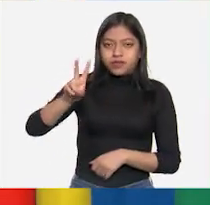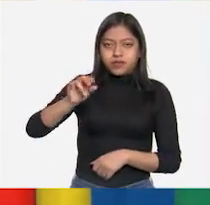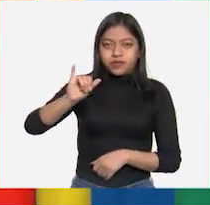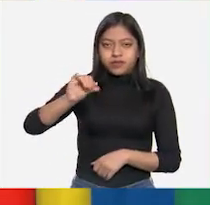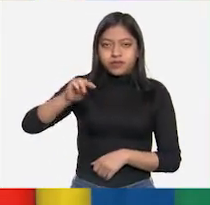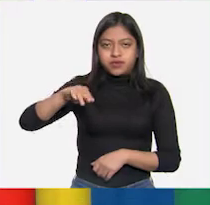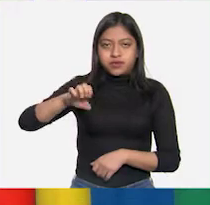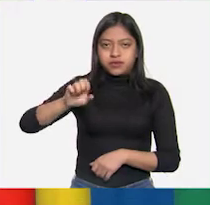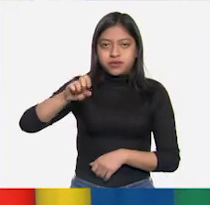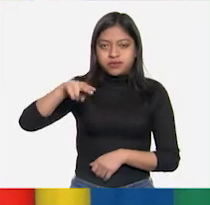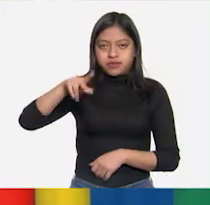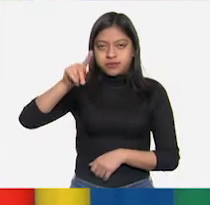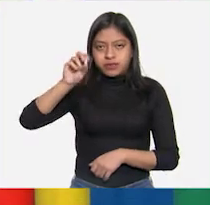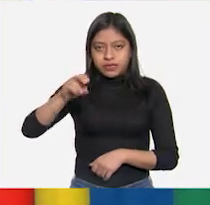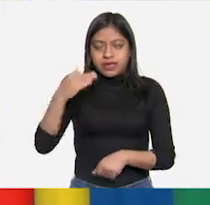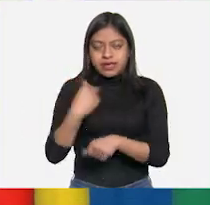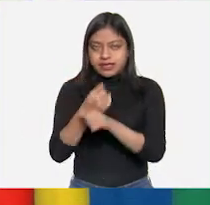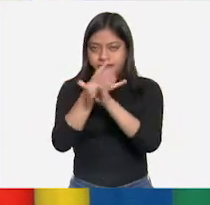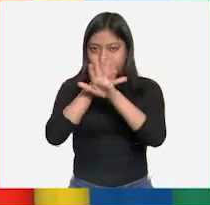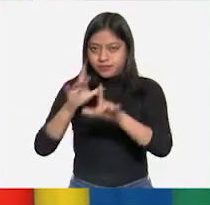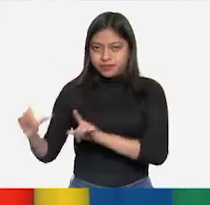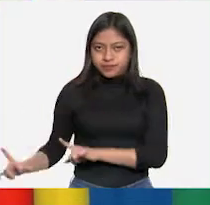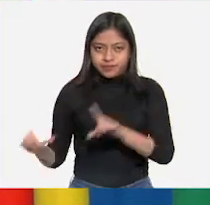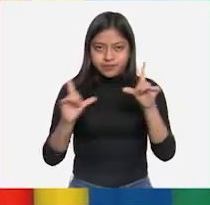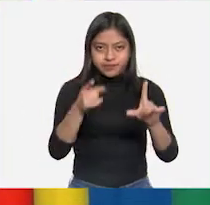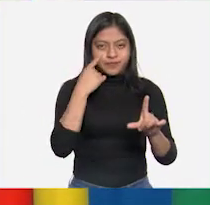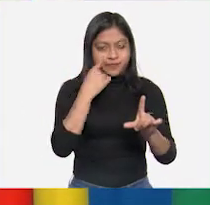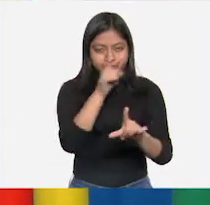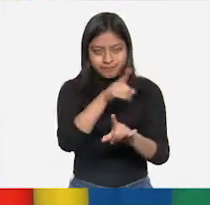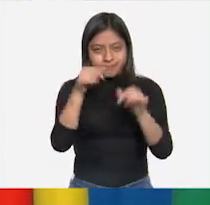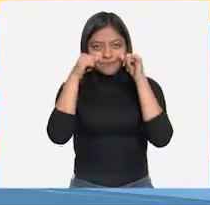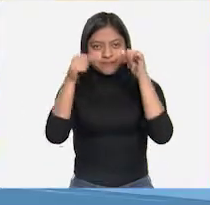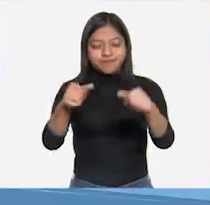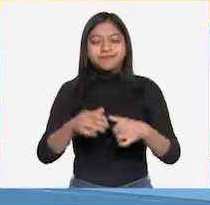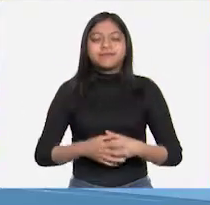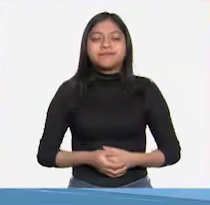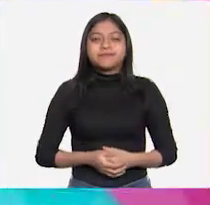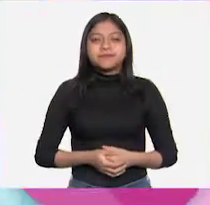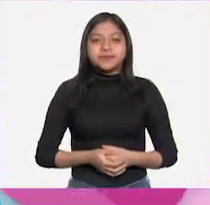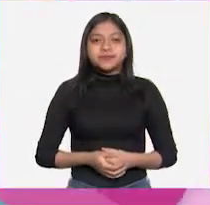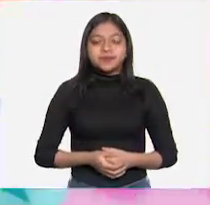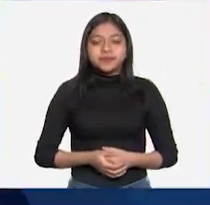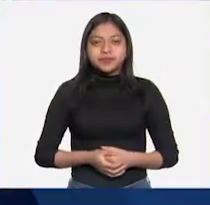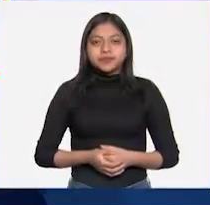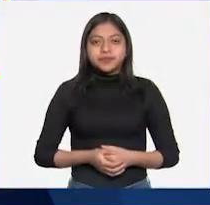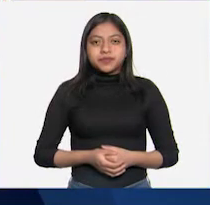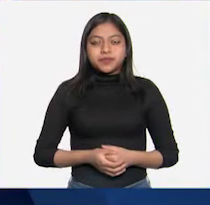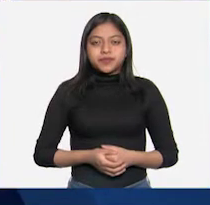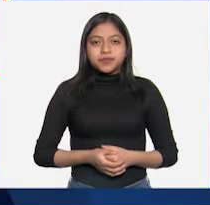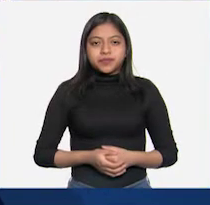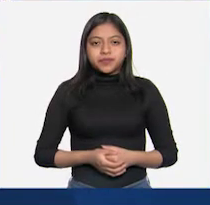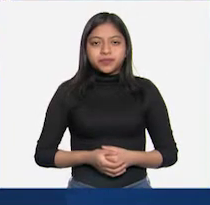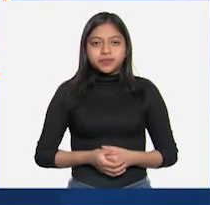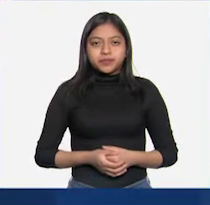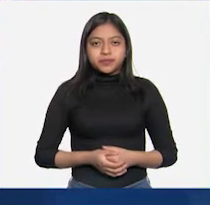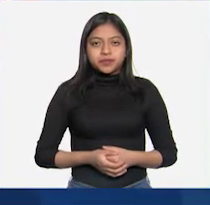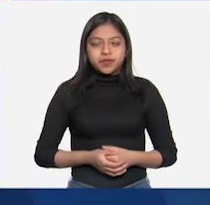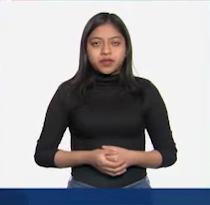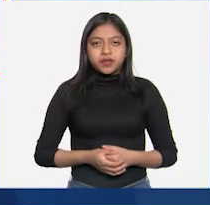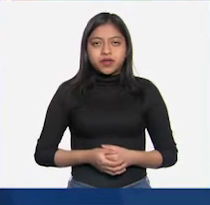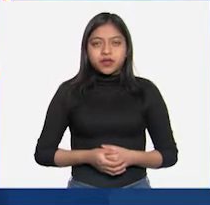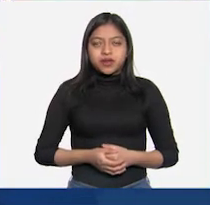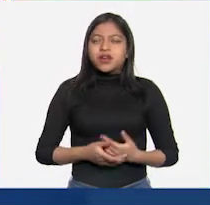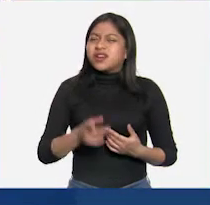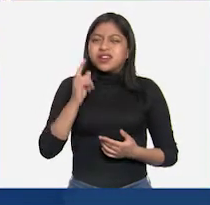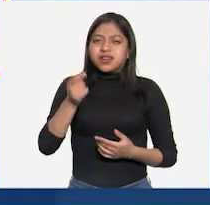leemos lo que nos dice la siguiente diapositiva? Muy bien. Bueno, dice lo siguiente. ¿Qué es el